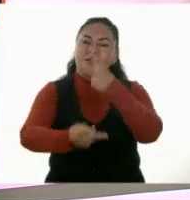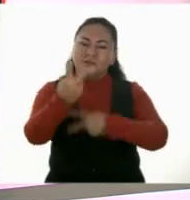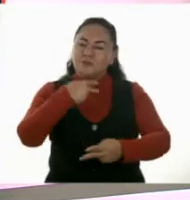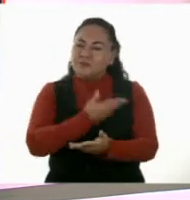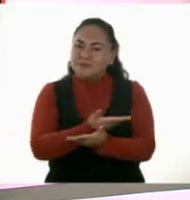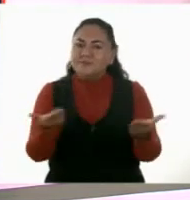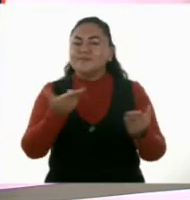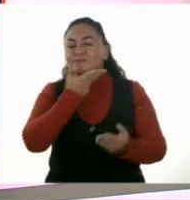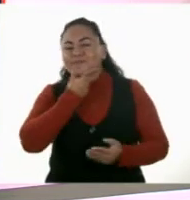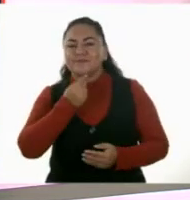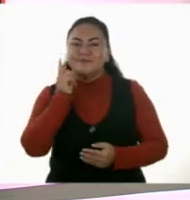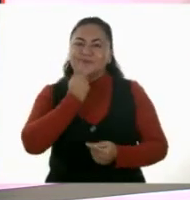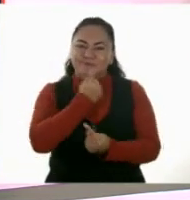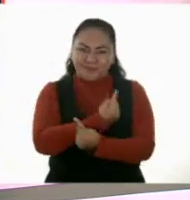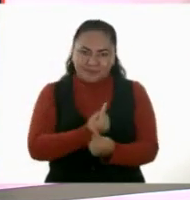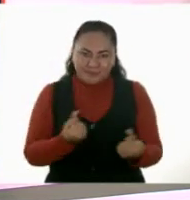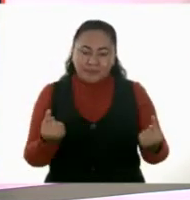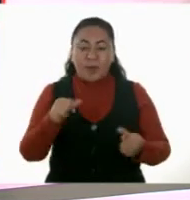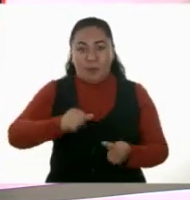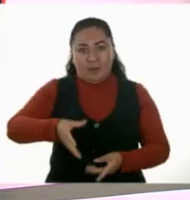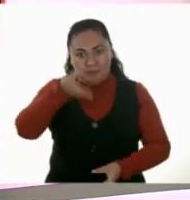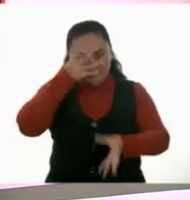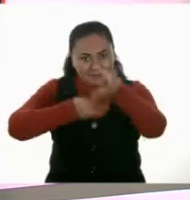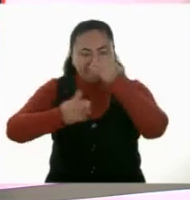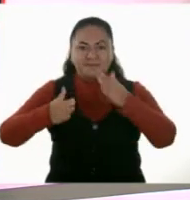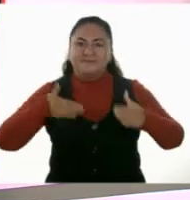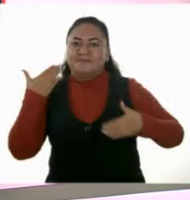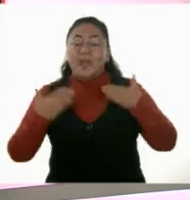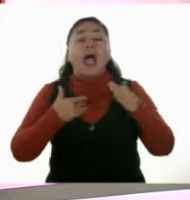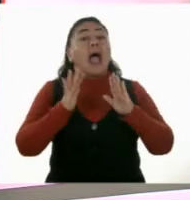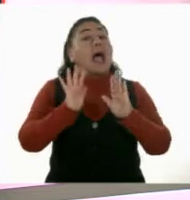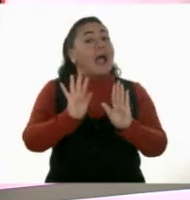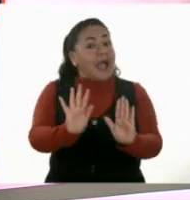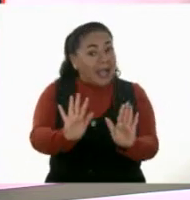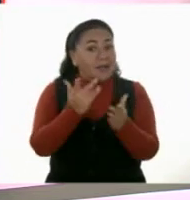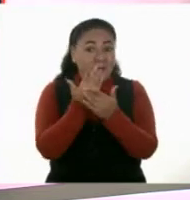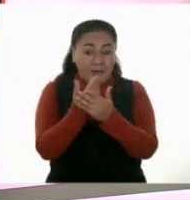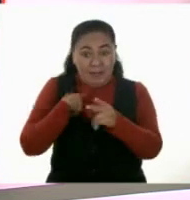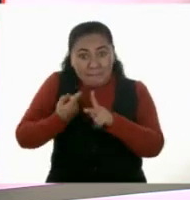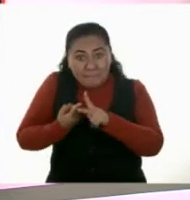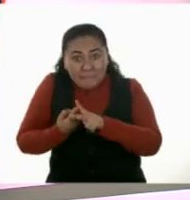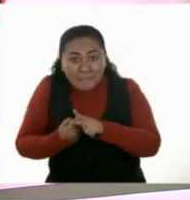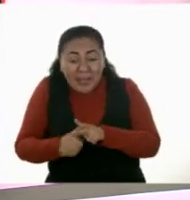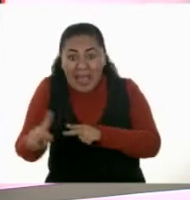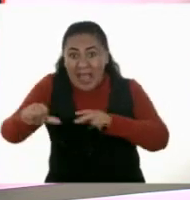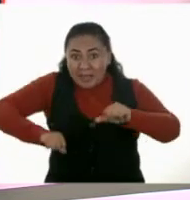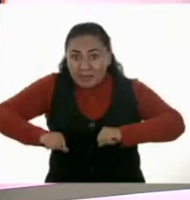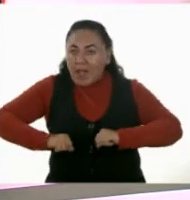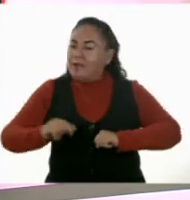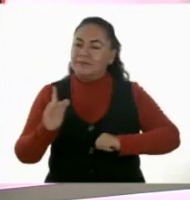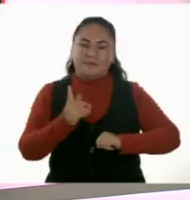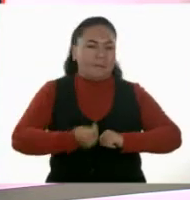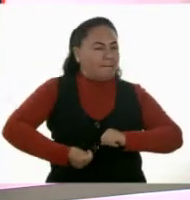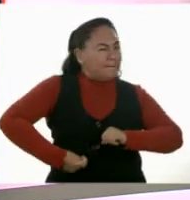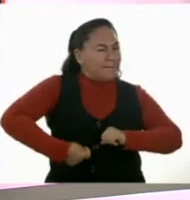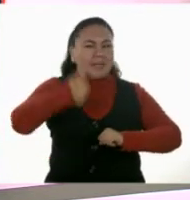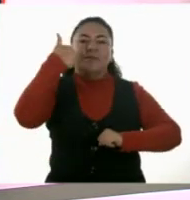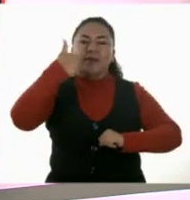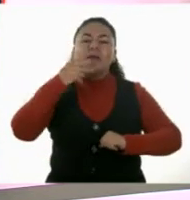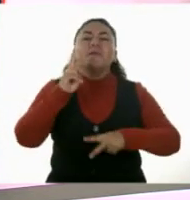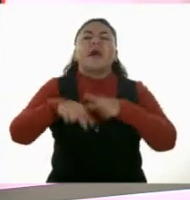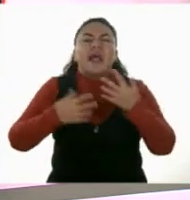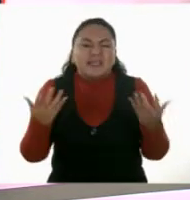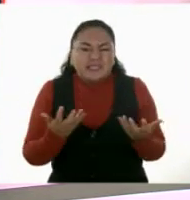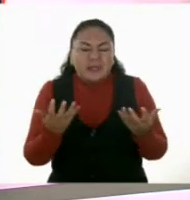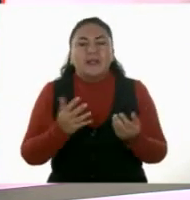a todos. Vamos a divertirnos y aprender muchísimo. Ah, pero recuerden que antes de comenzar cualquier actividad, lo primero que tenemos que